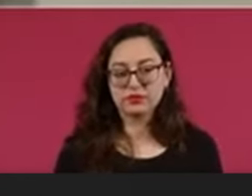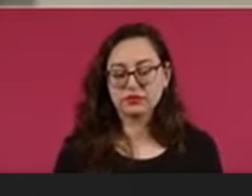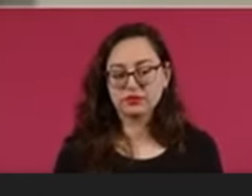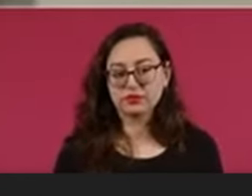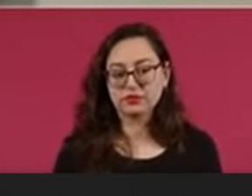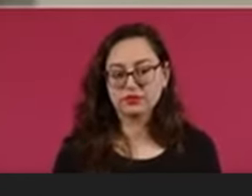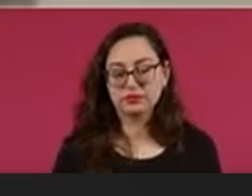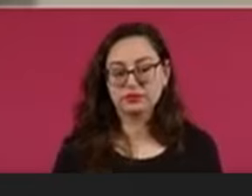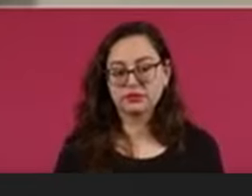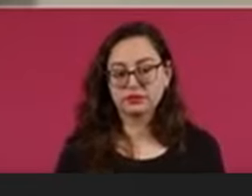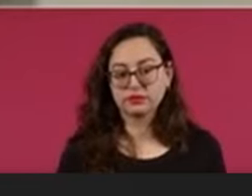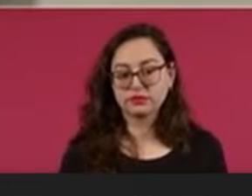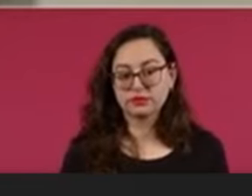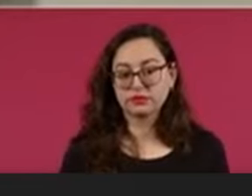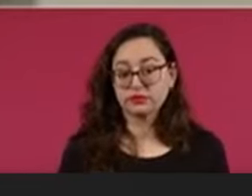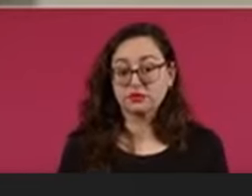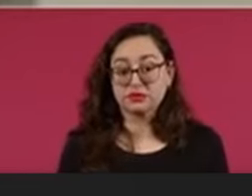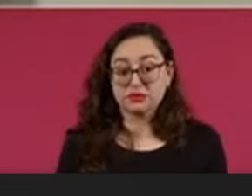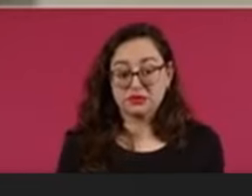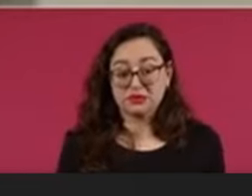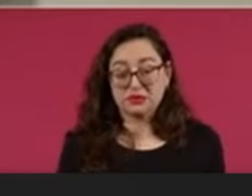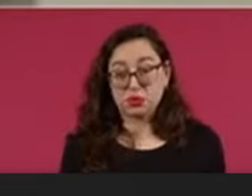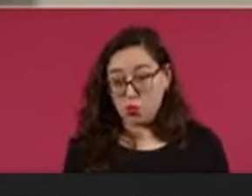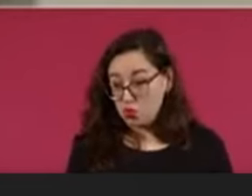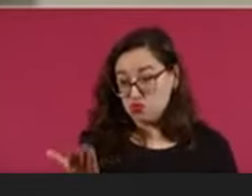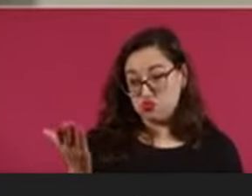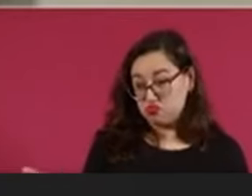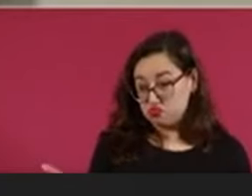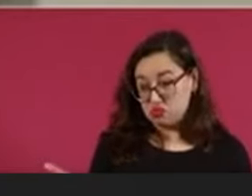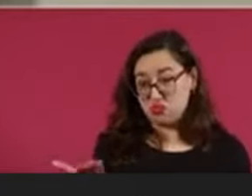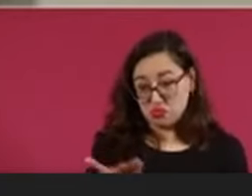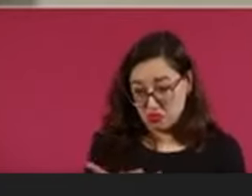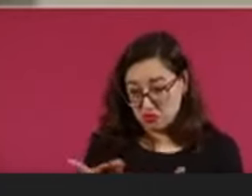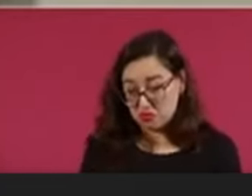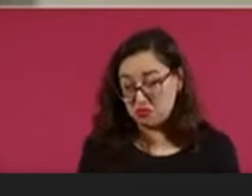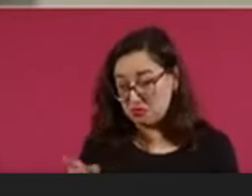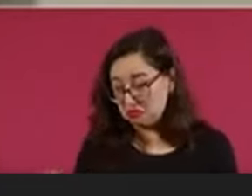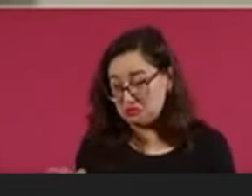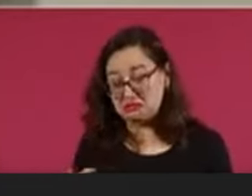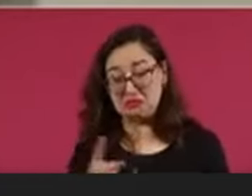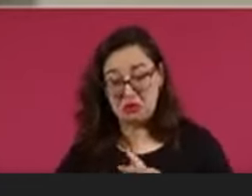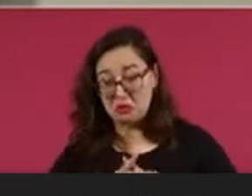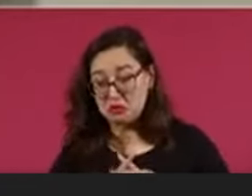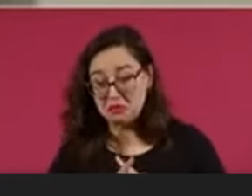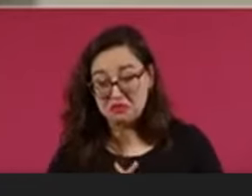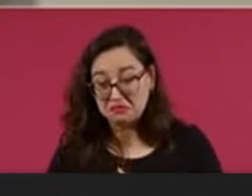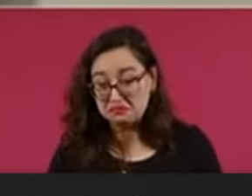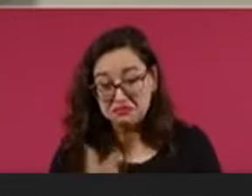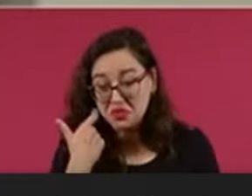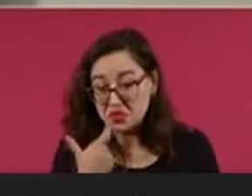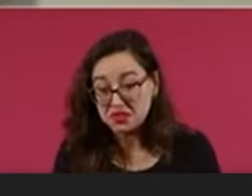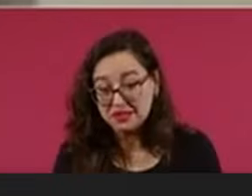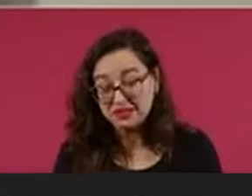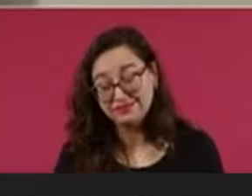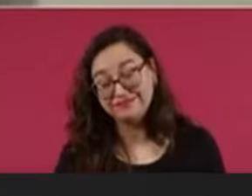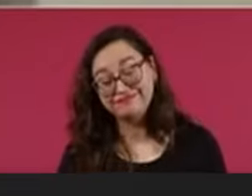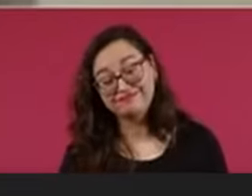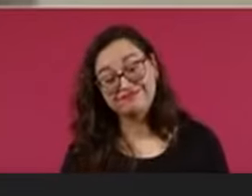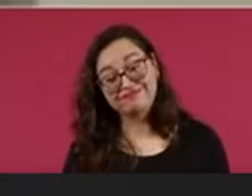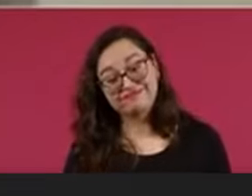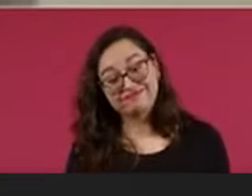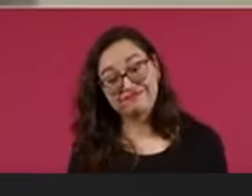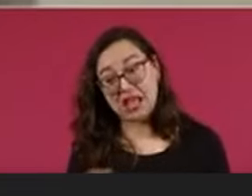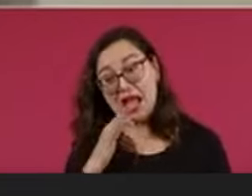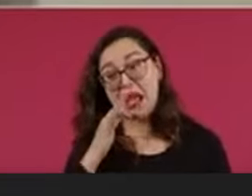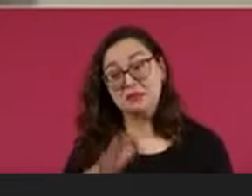En caso de que usted no acepte esta propuesta, asumirá su responsabilidad de